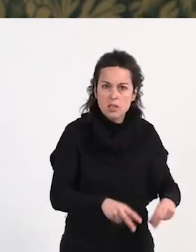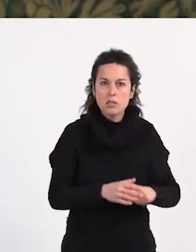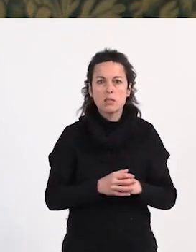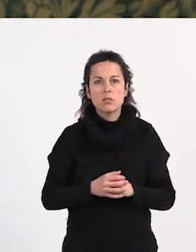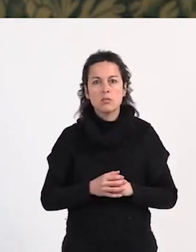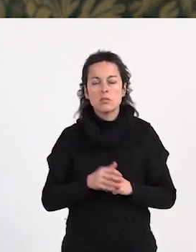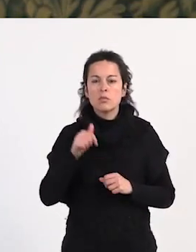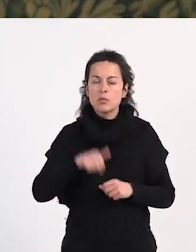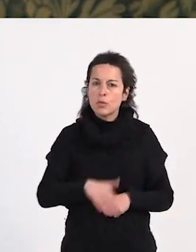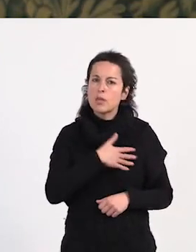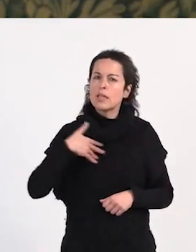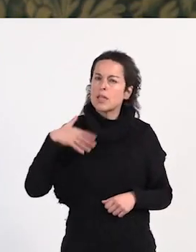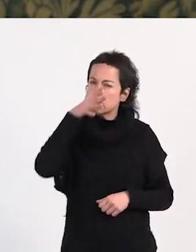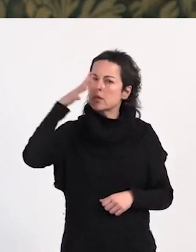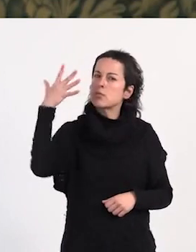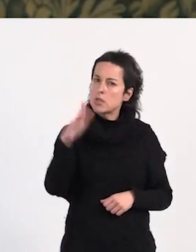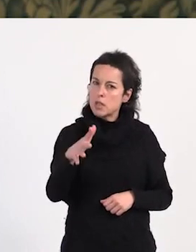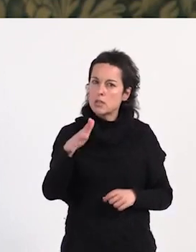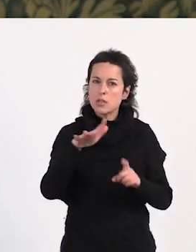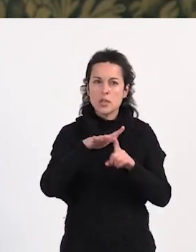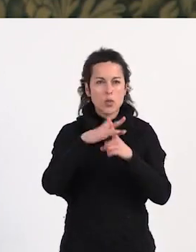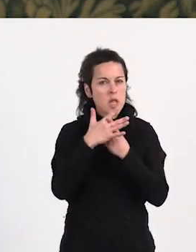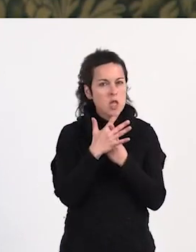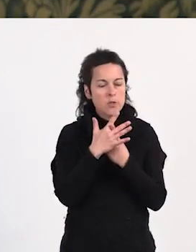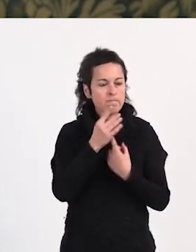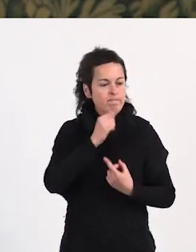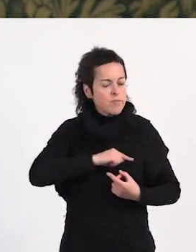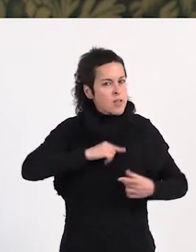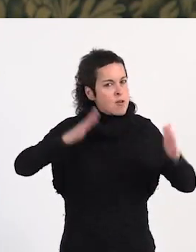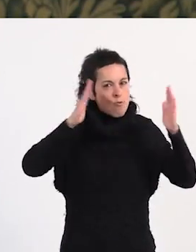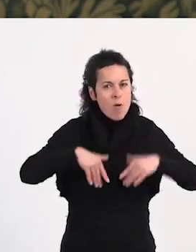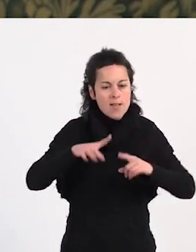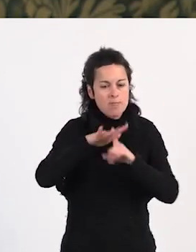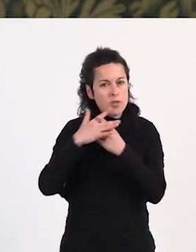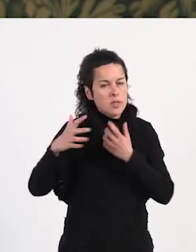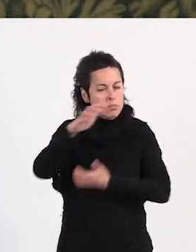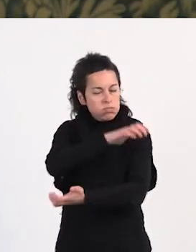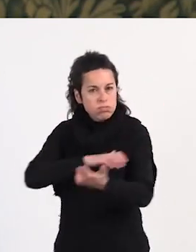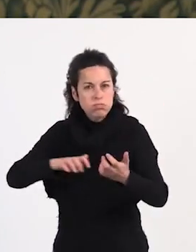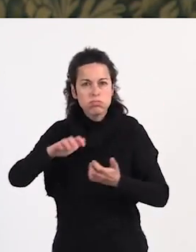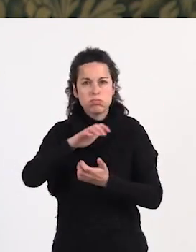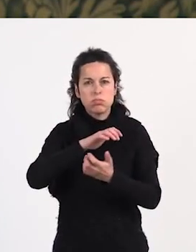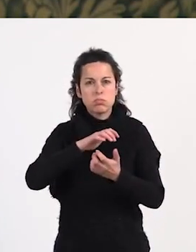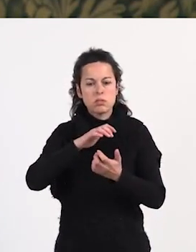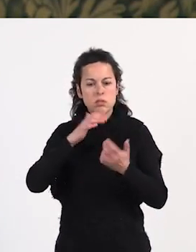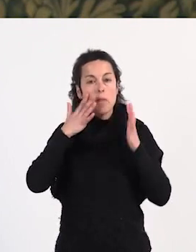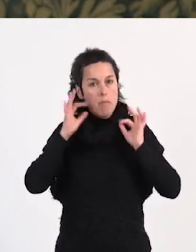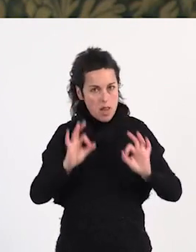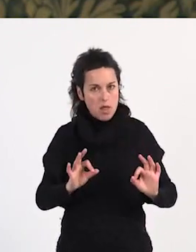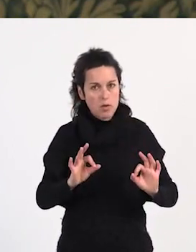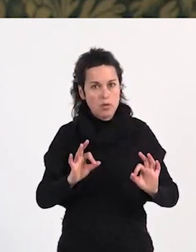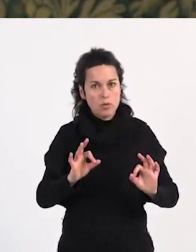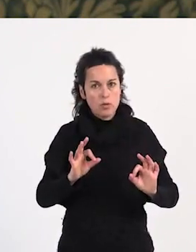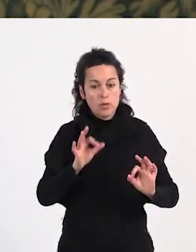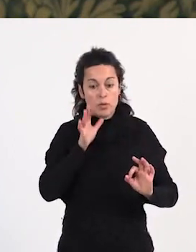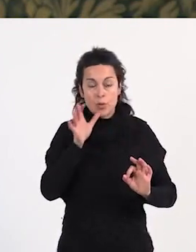Hoy queremos denunciar esas situaciones indignas y situaciones de violencia y riesgo en las que nos pone